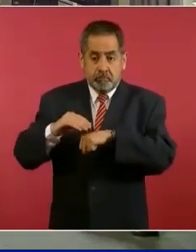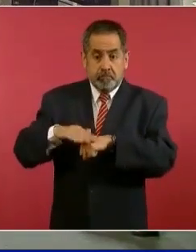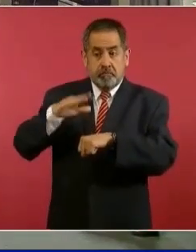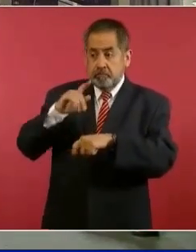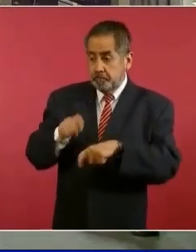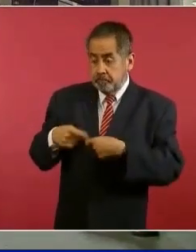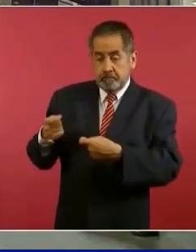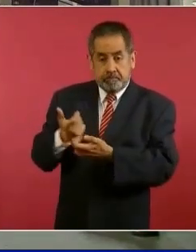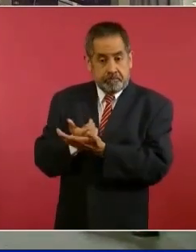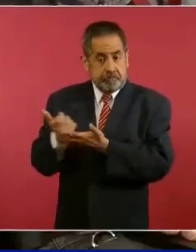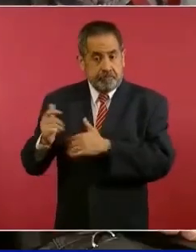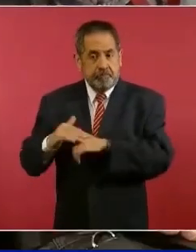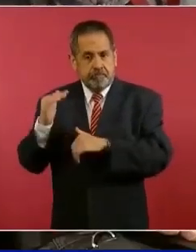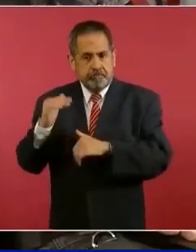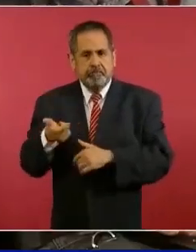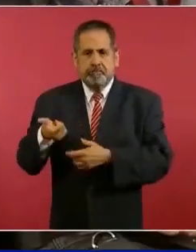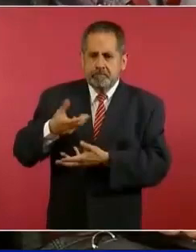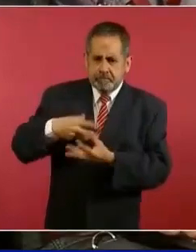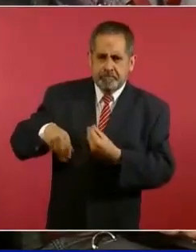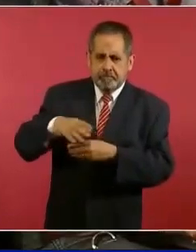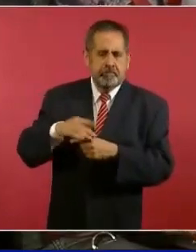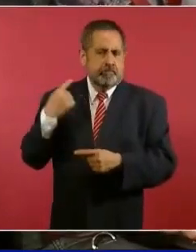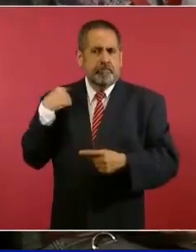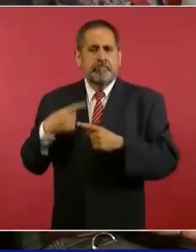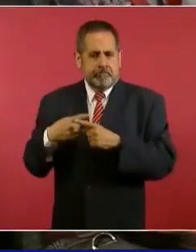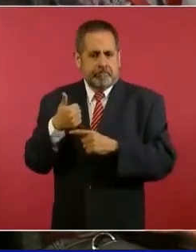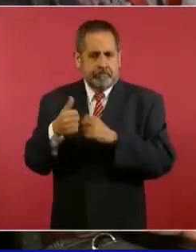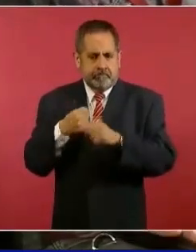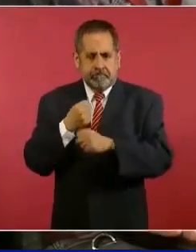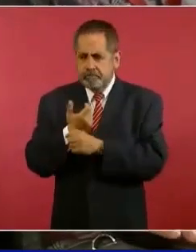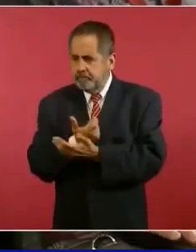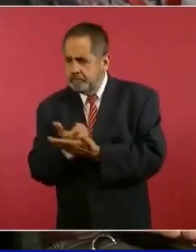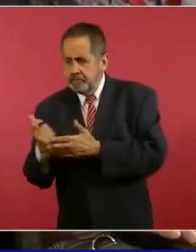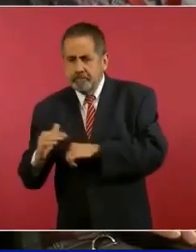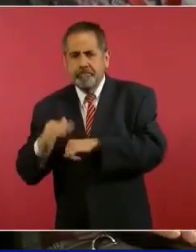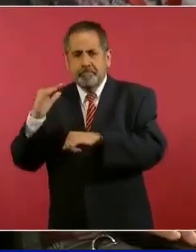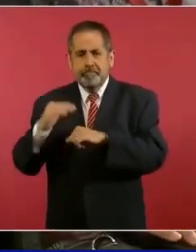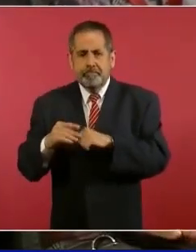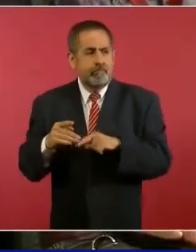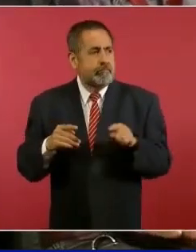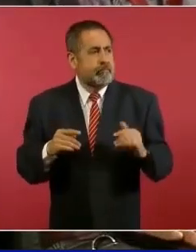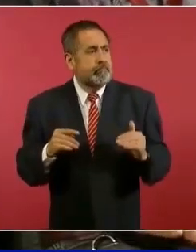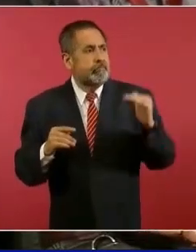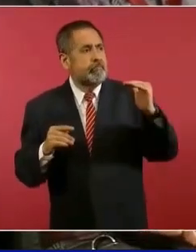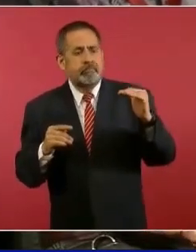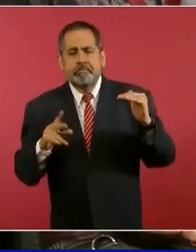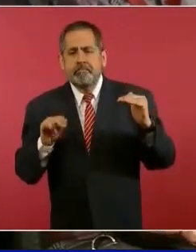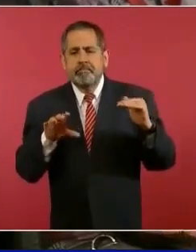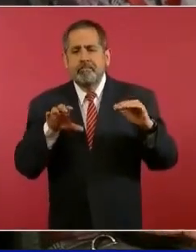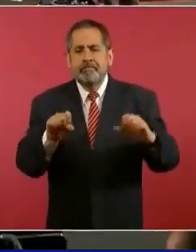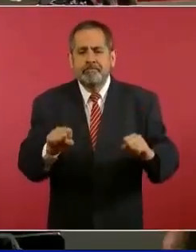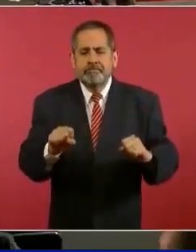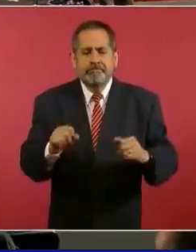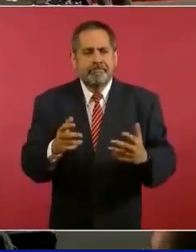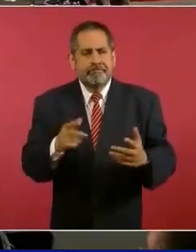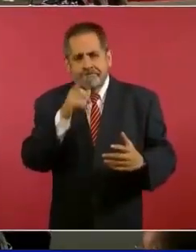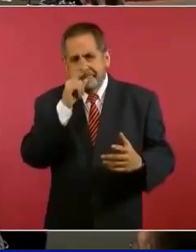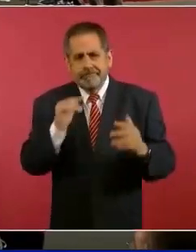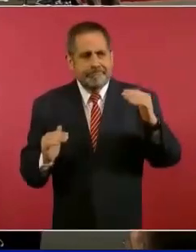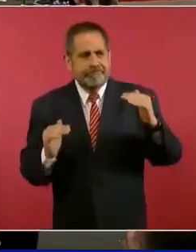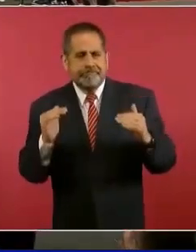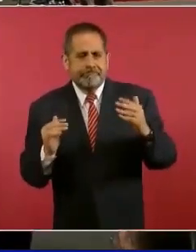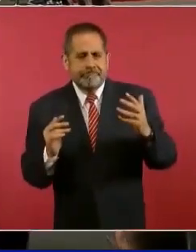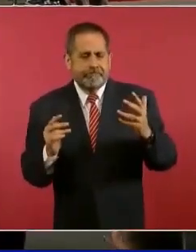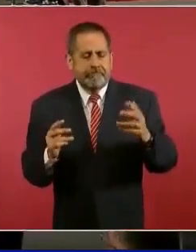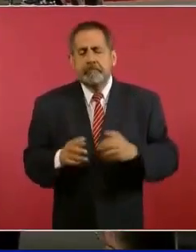si bien se ha recuperado el salario en este sexenio, pues con esta inflación tampoco alcanza. Sí, eso se va a